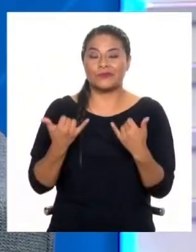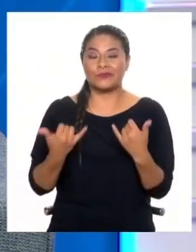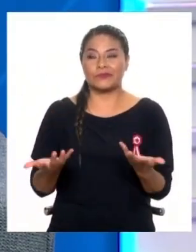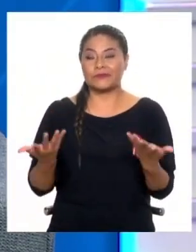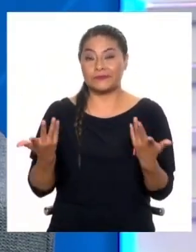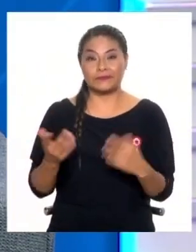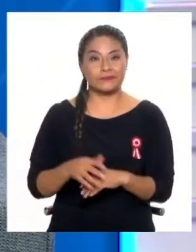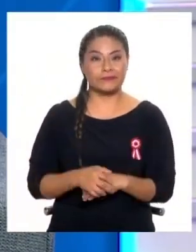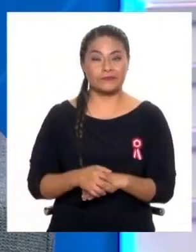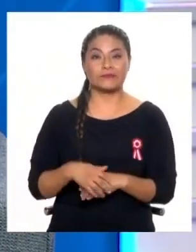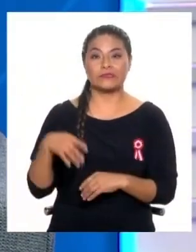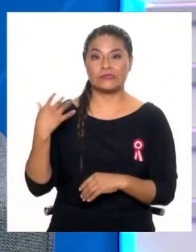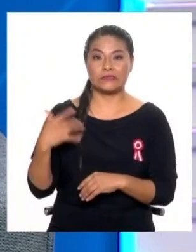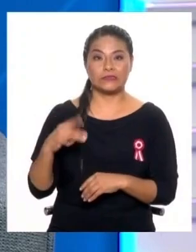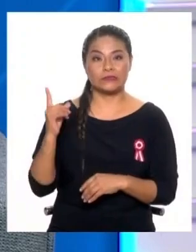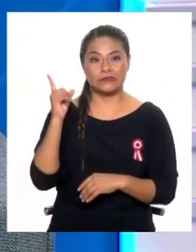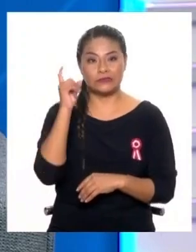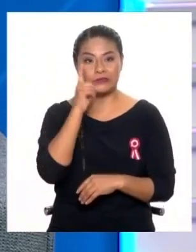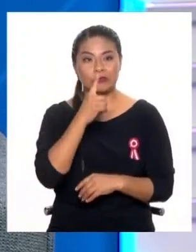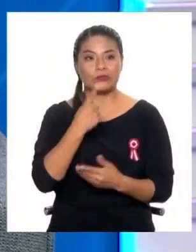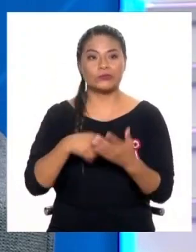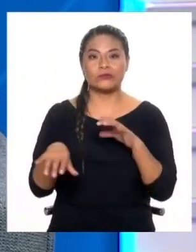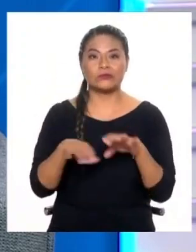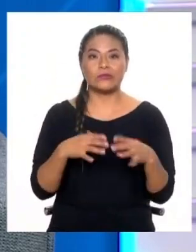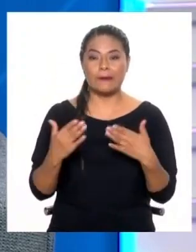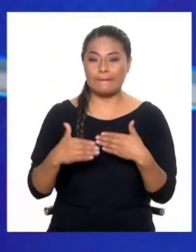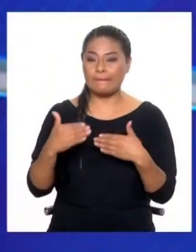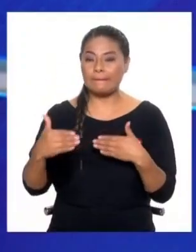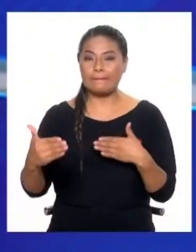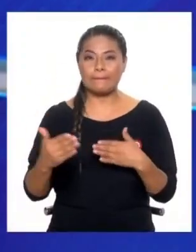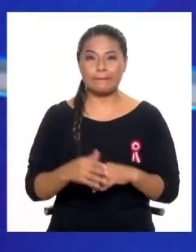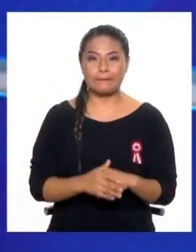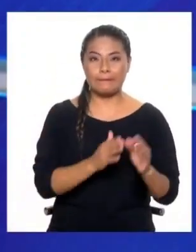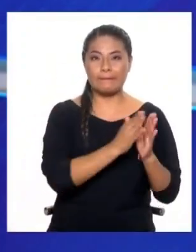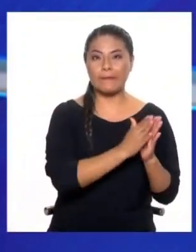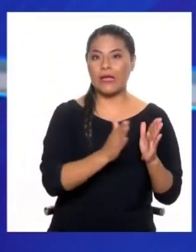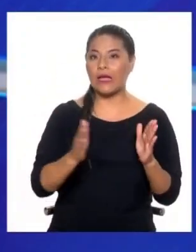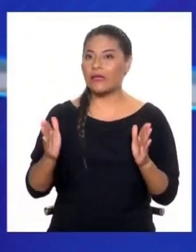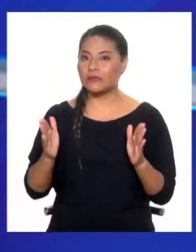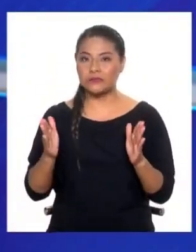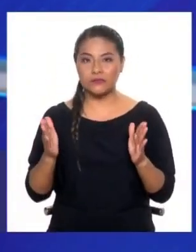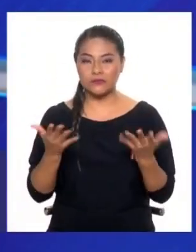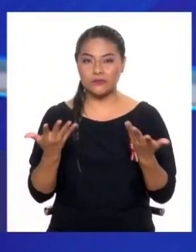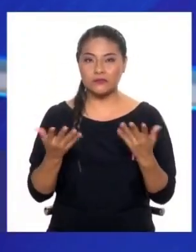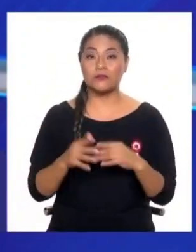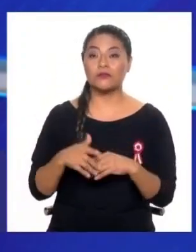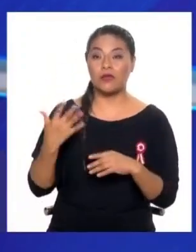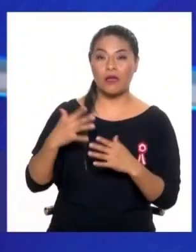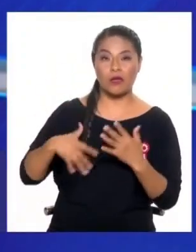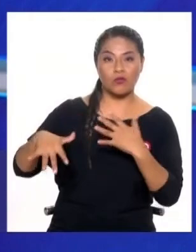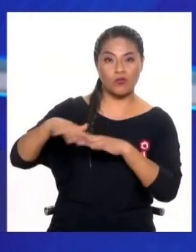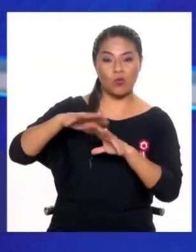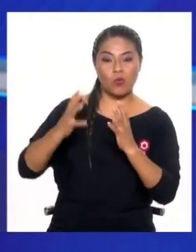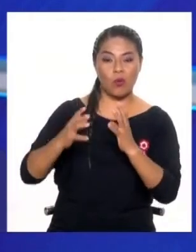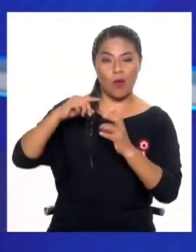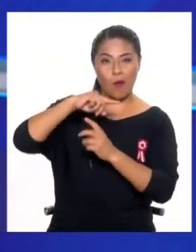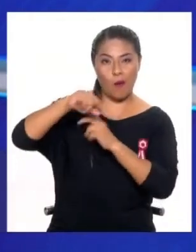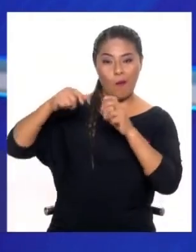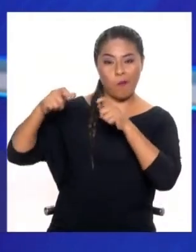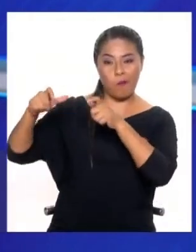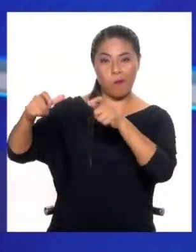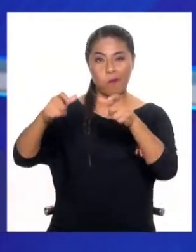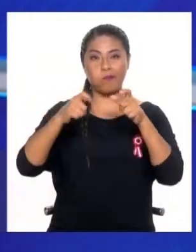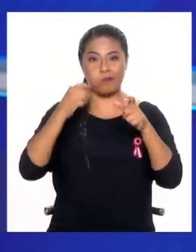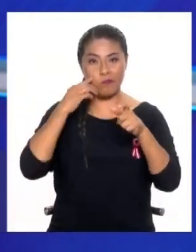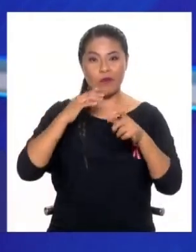obviamente cantadísima? ¿Cómo nos vamos a preparar? Sí, bueno, la Organización de Meteorología Mundial, que es una organización adscrita